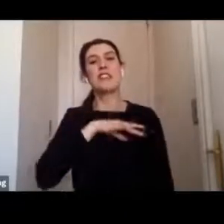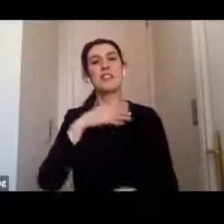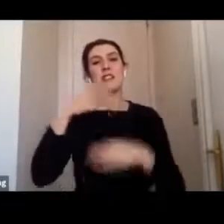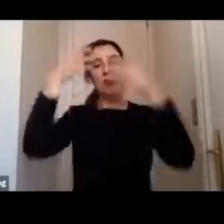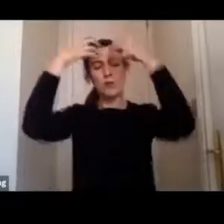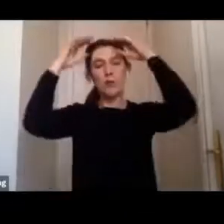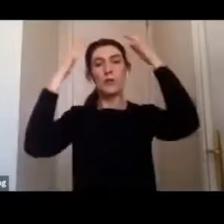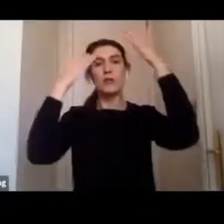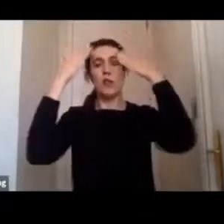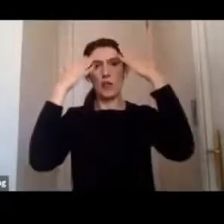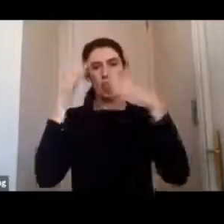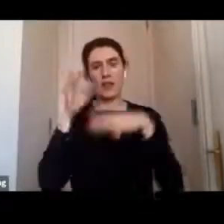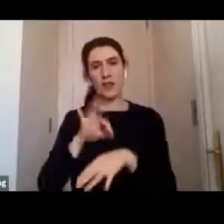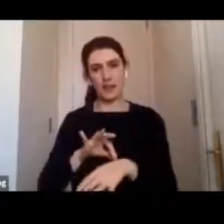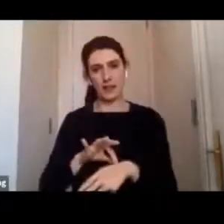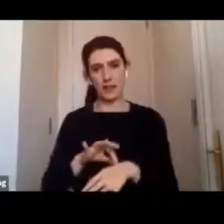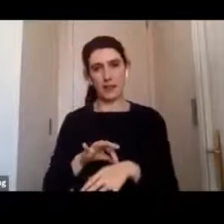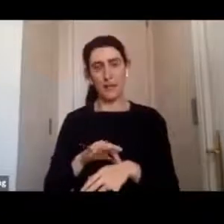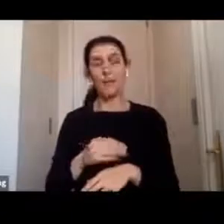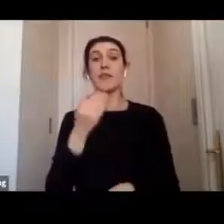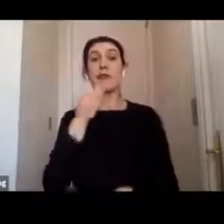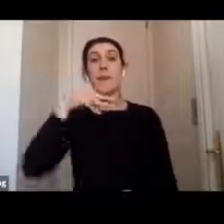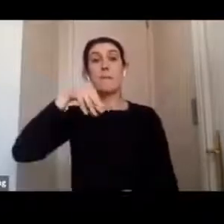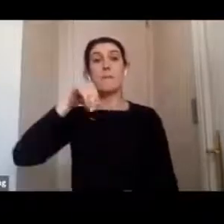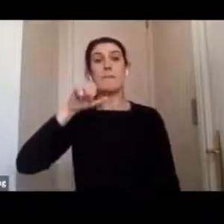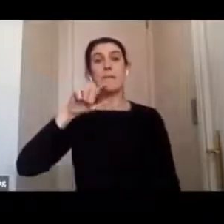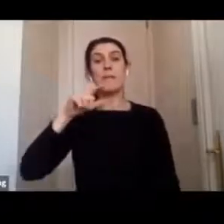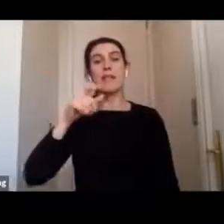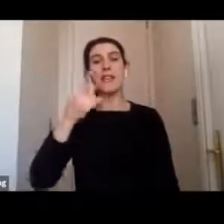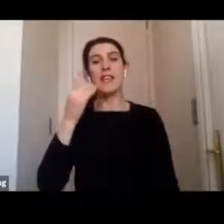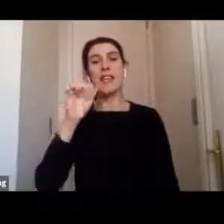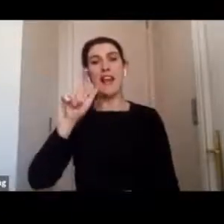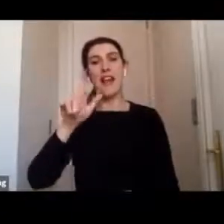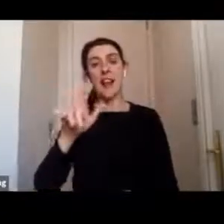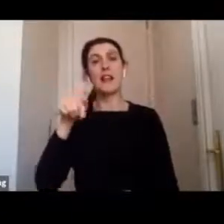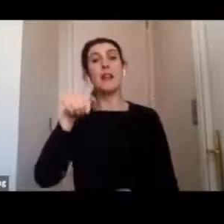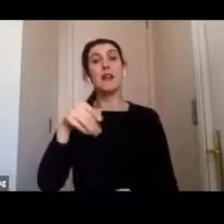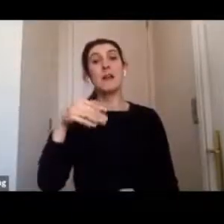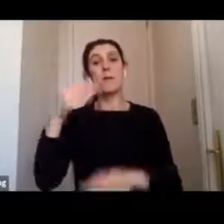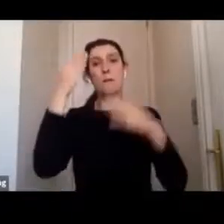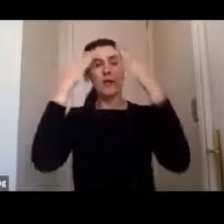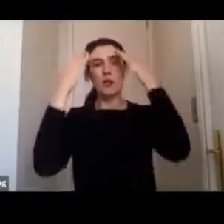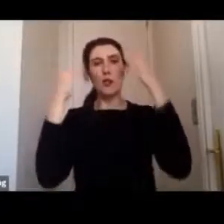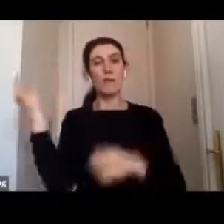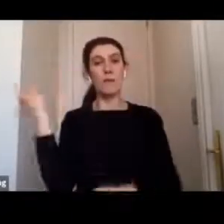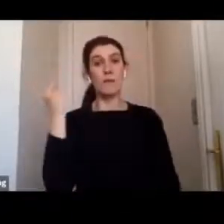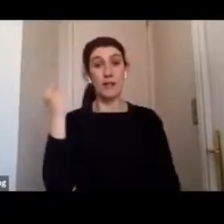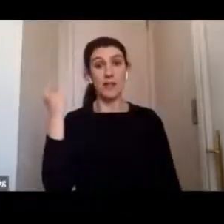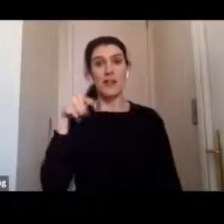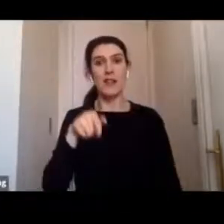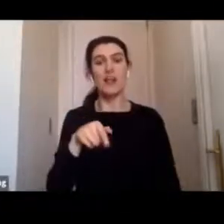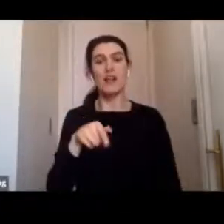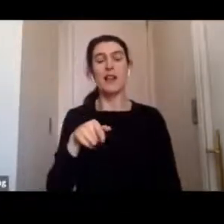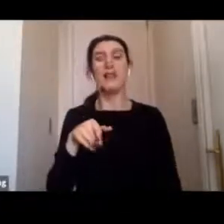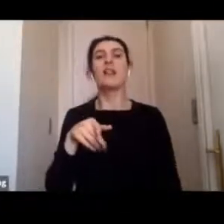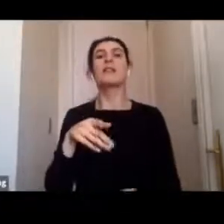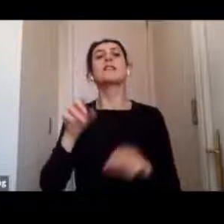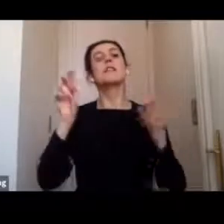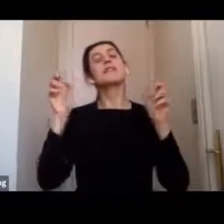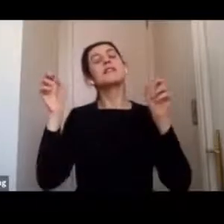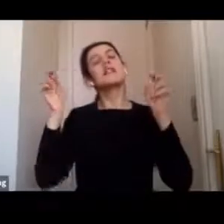Y también contamos con Miguel Parada, que es psicólogo de emergencias, tiene formación en intervención en crisis y primeros auxilios